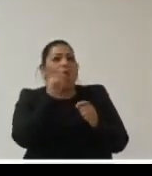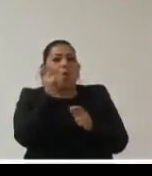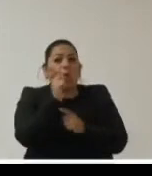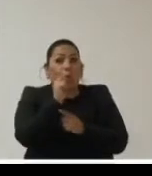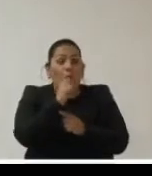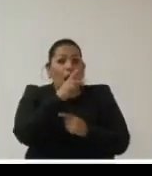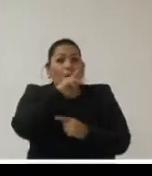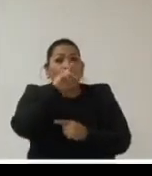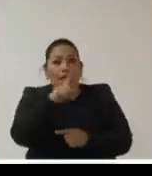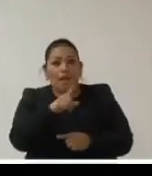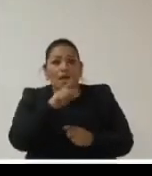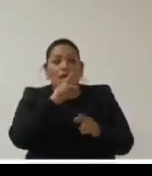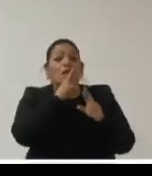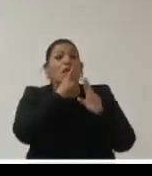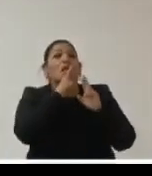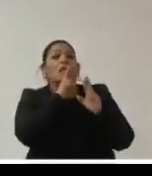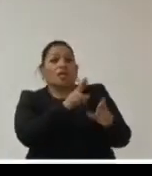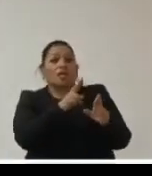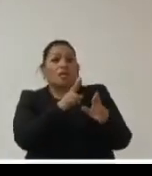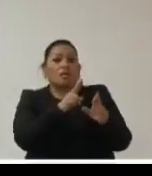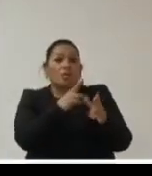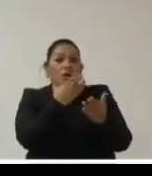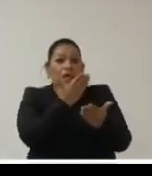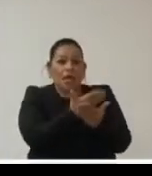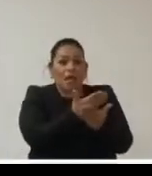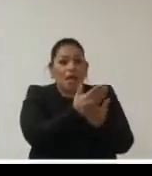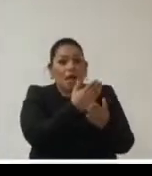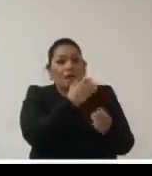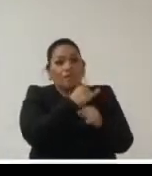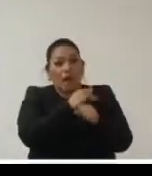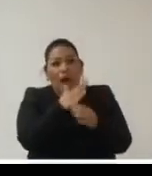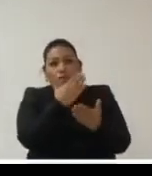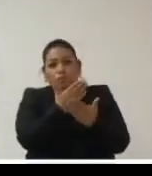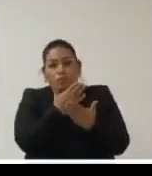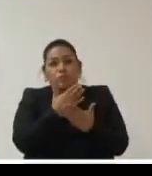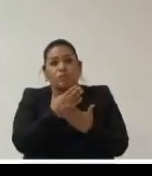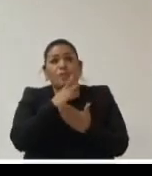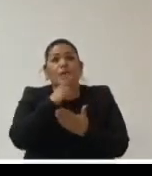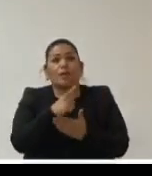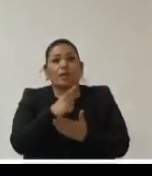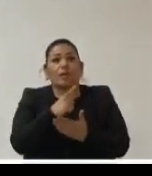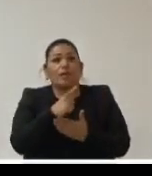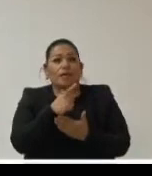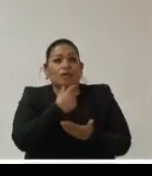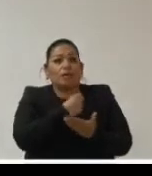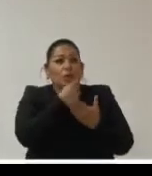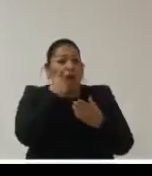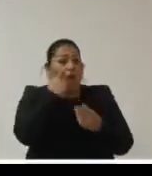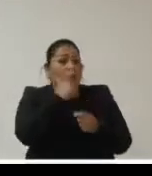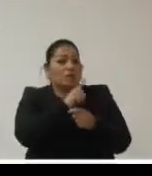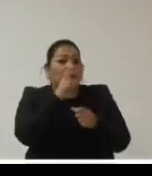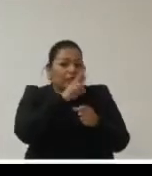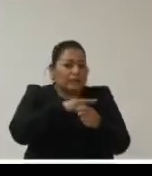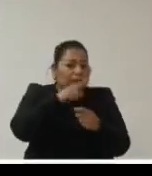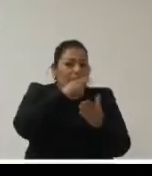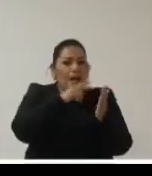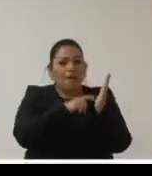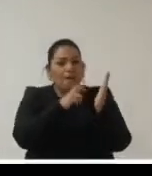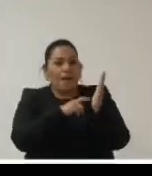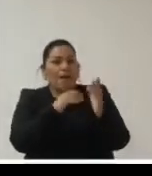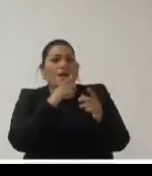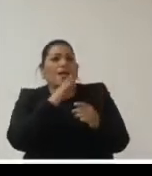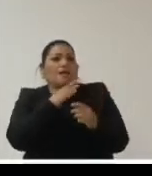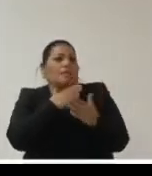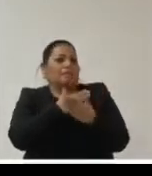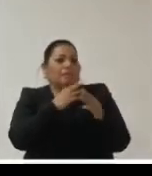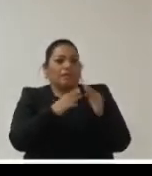mejores respuestas a las solicitudes de información mejores respuestas a los recursos de revisión y mejores respuestas